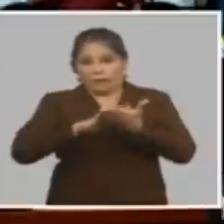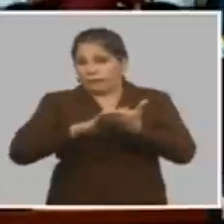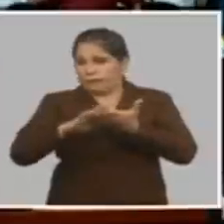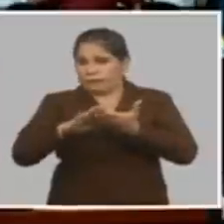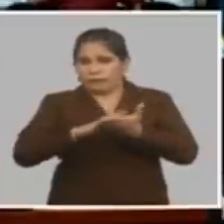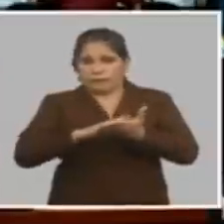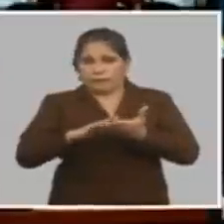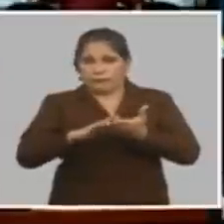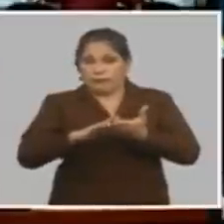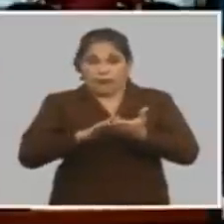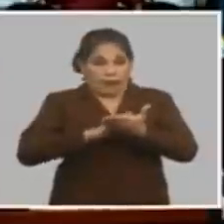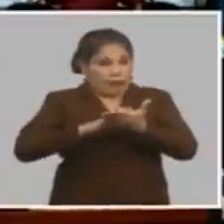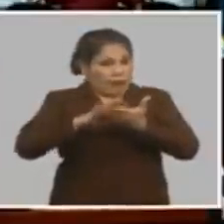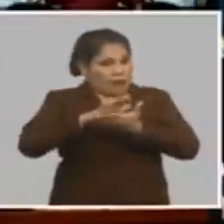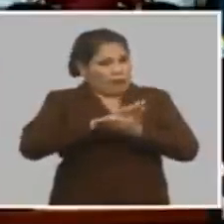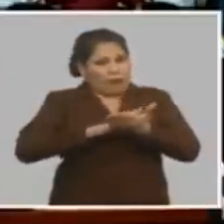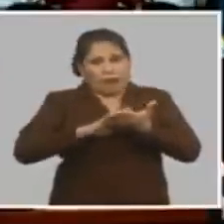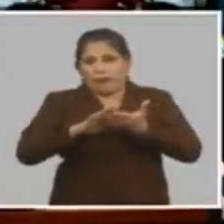eso no lo hace nadie